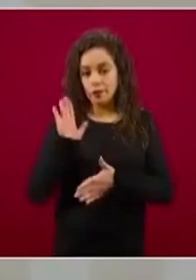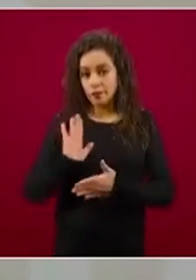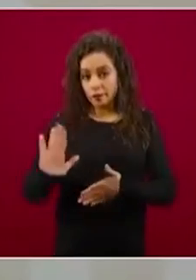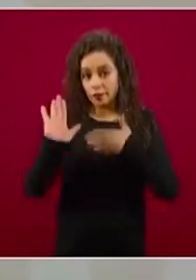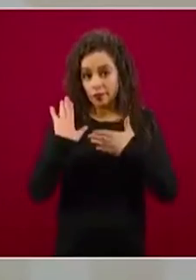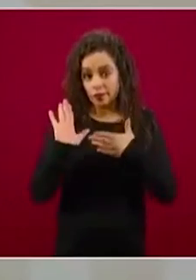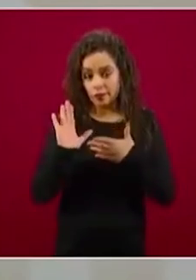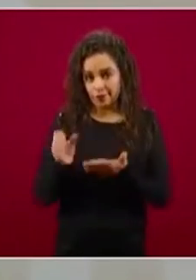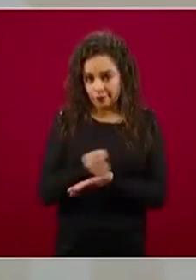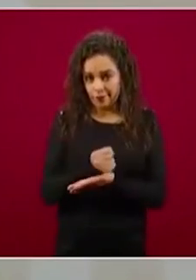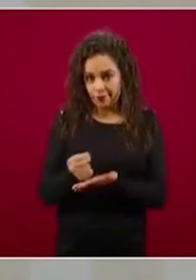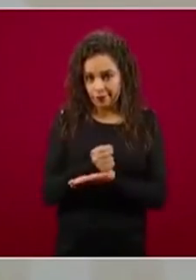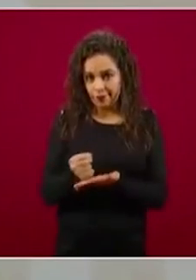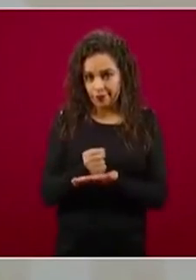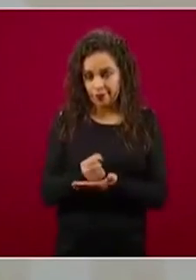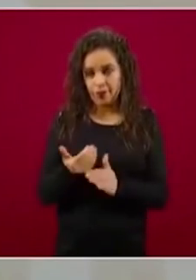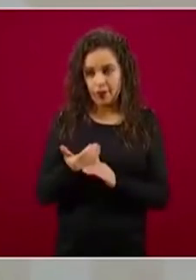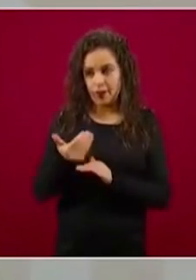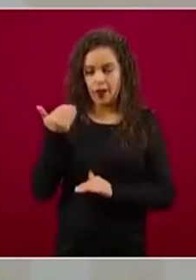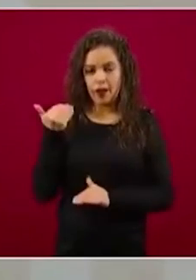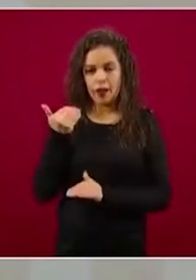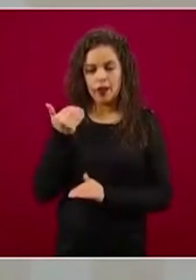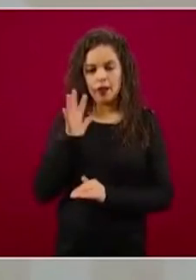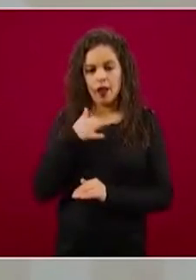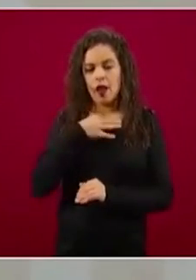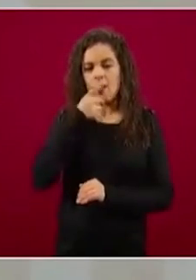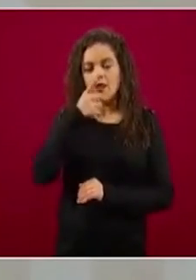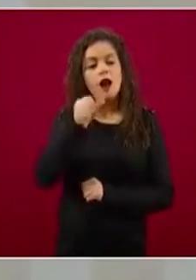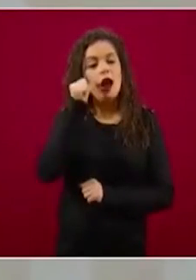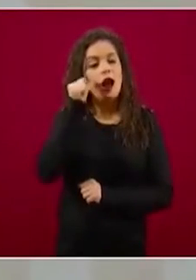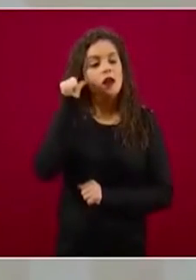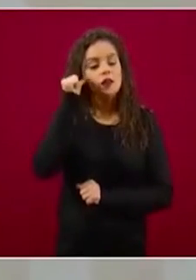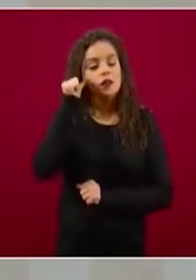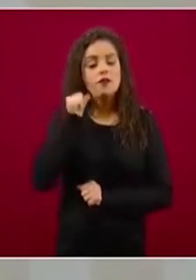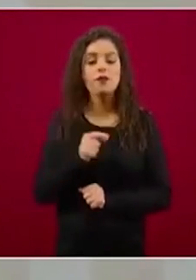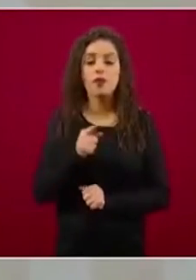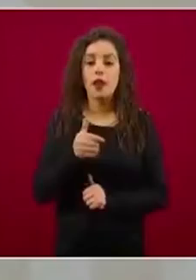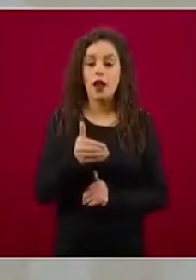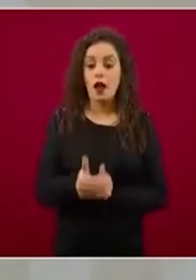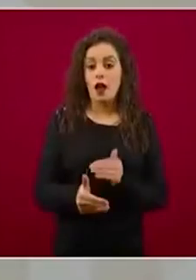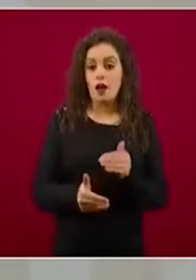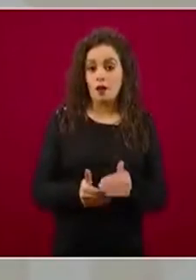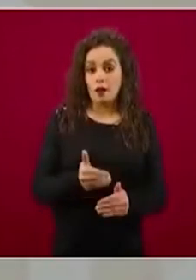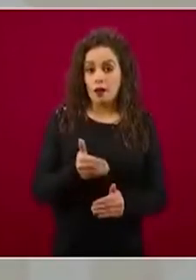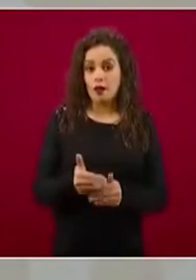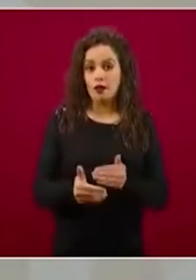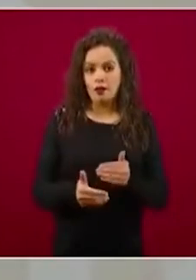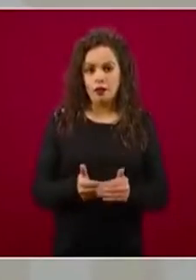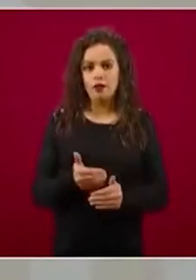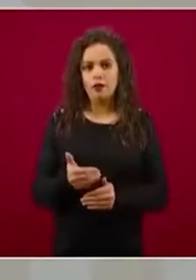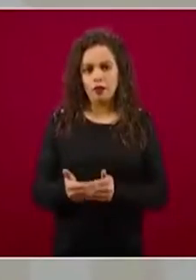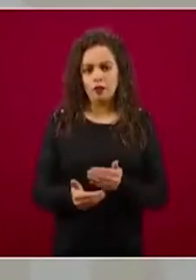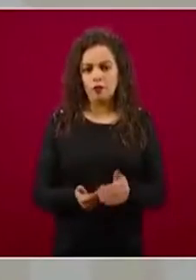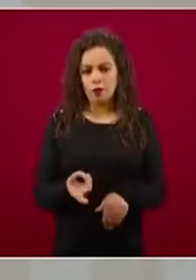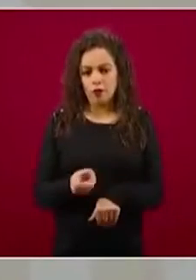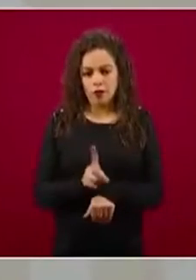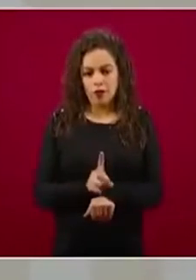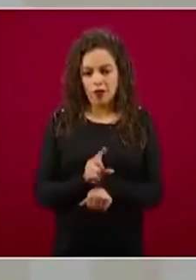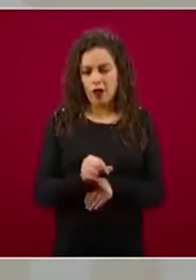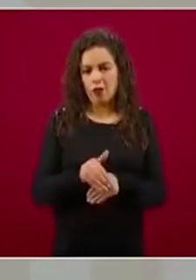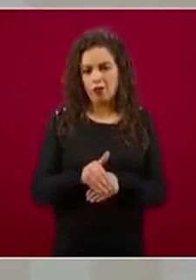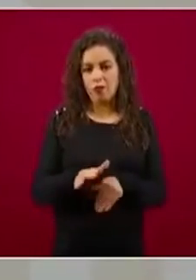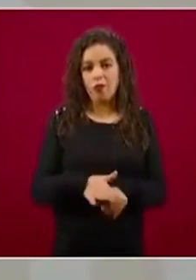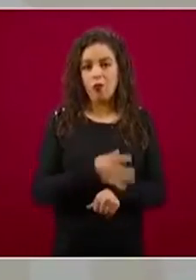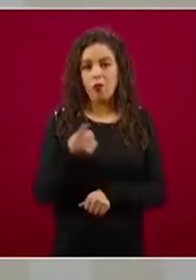Como ya les había comentado el día de ayer, hemos tenido unos avances pequeños estos días por ser